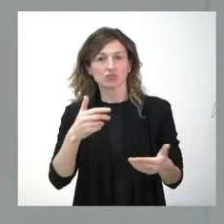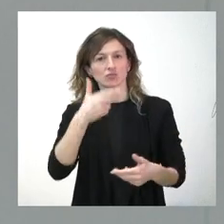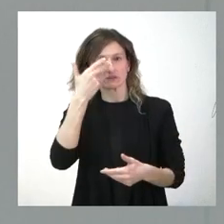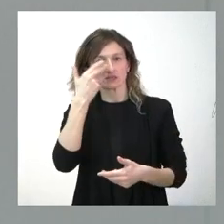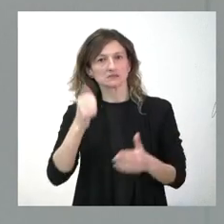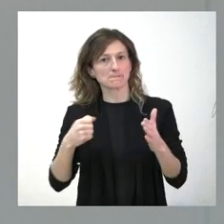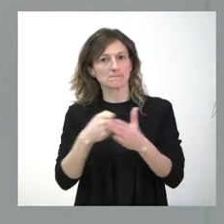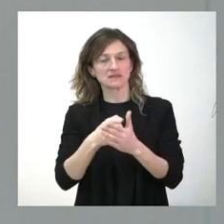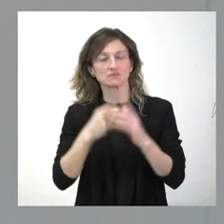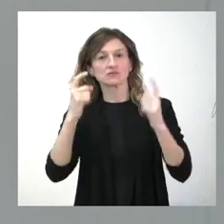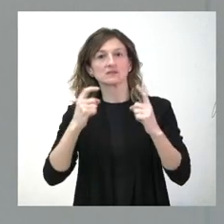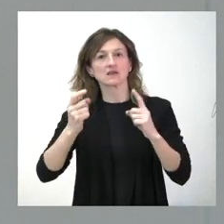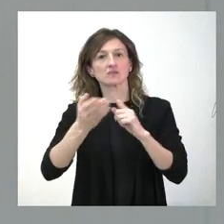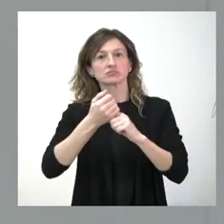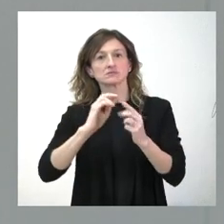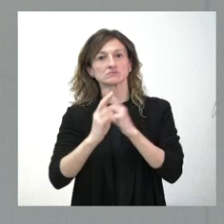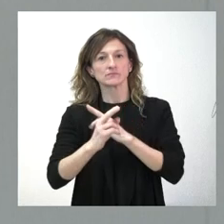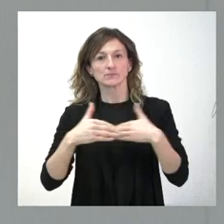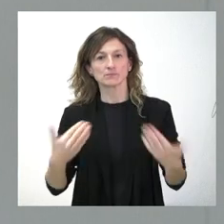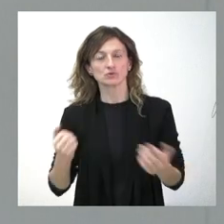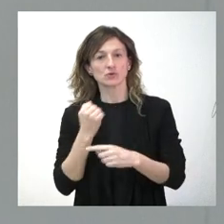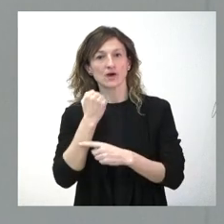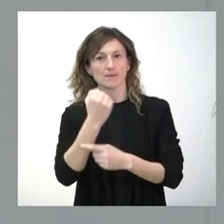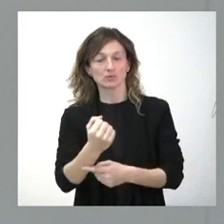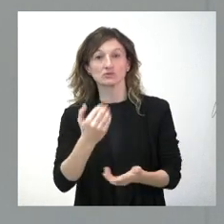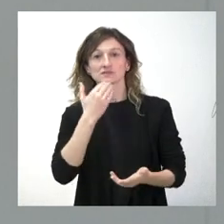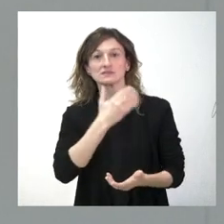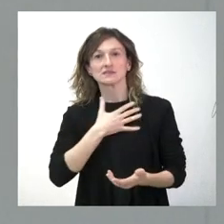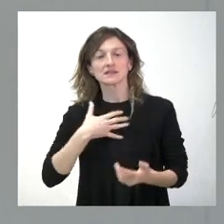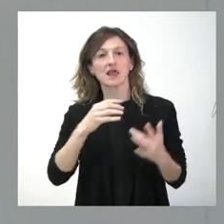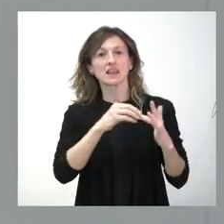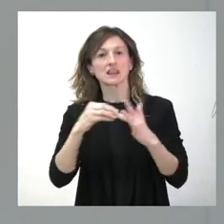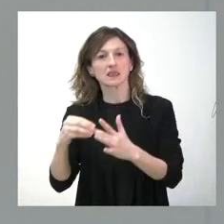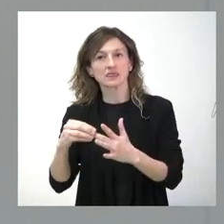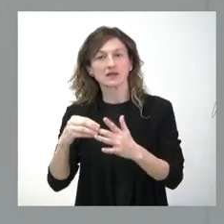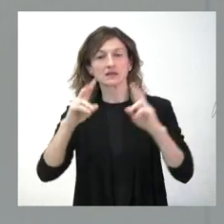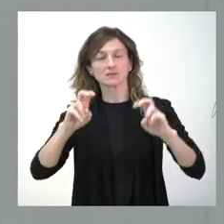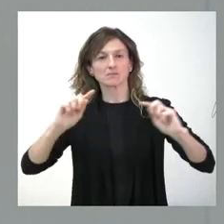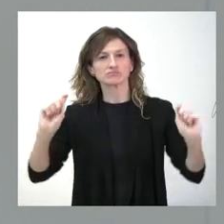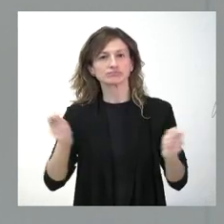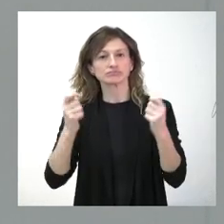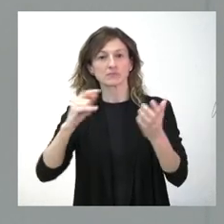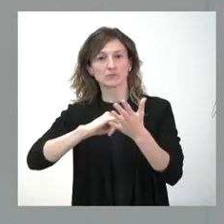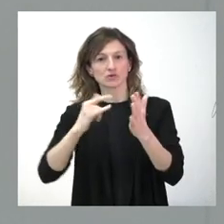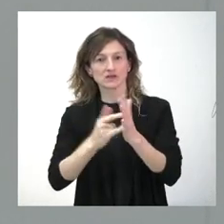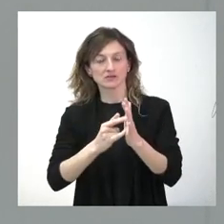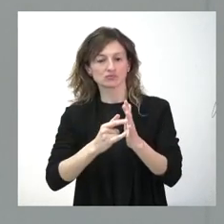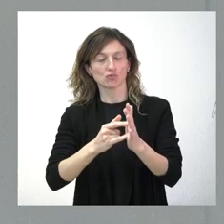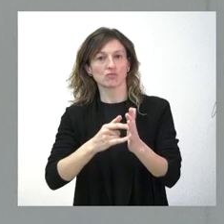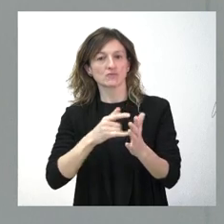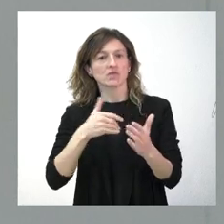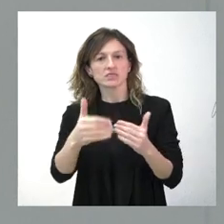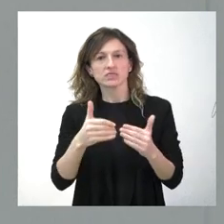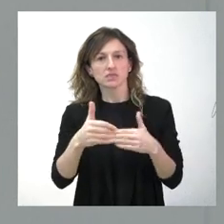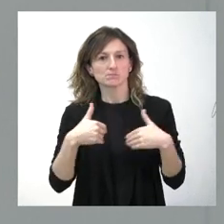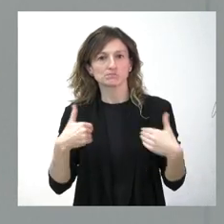para resolverse cuanto antes y para apoyarlo para que quien tenga que liderar y ser promotor de ese proyecto pues lo pueda realizar a la máxima